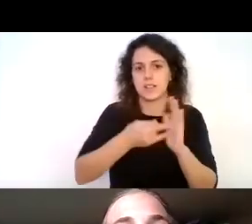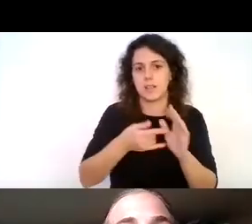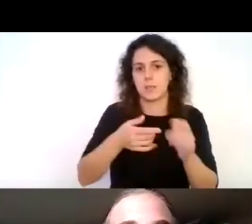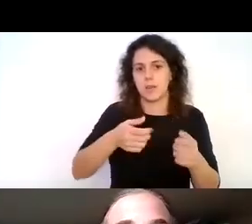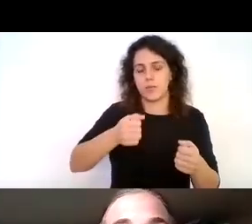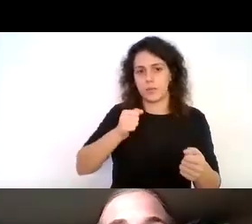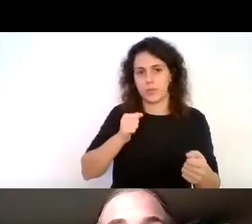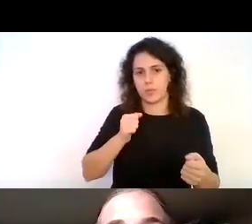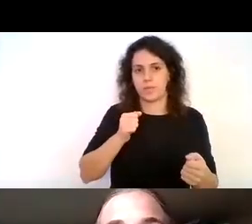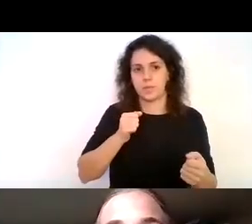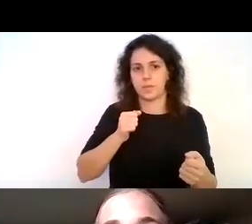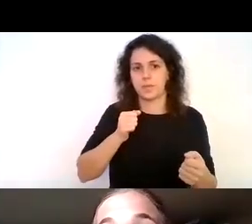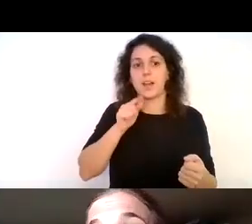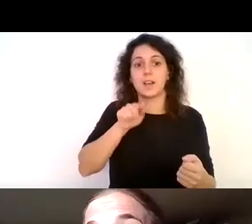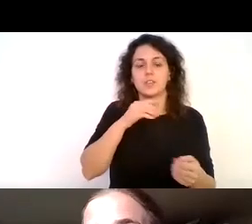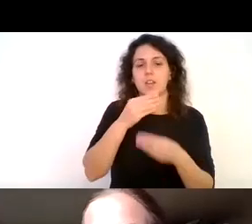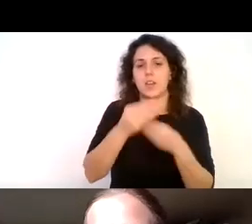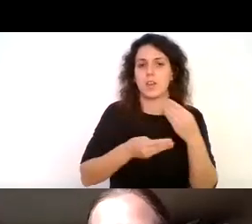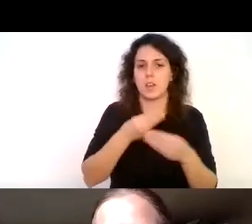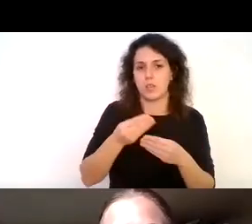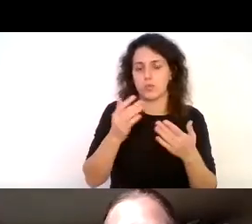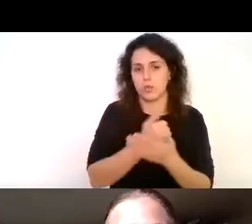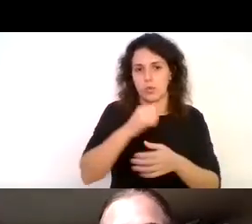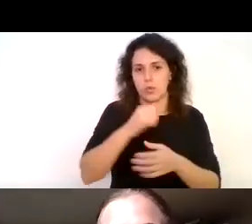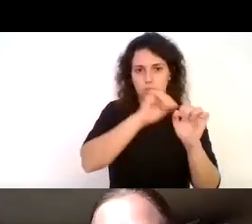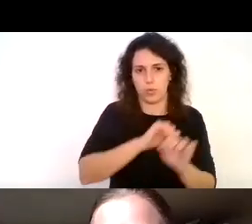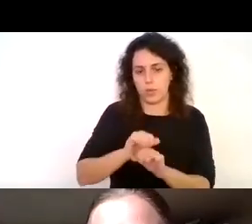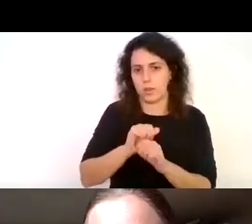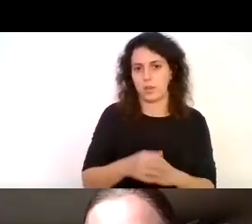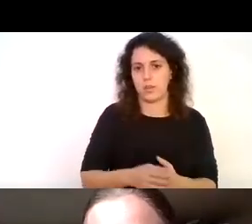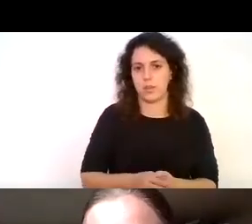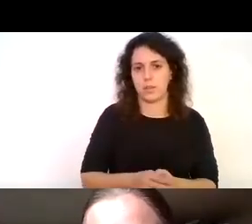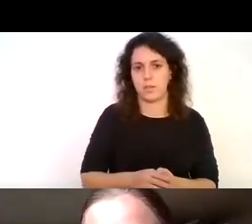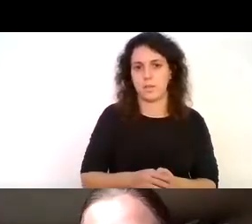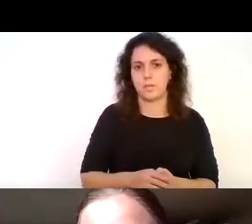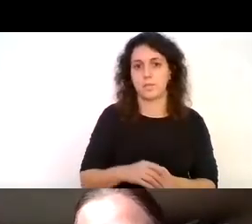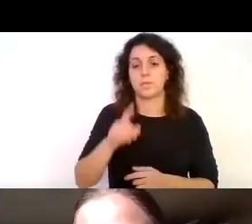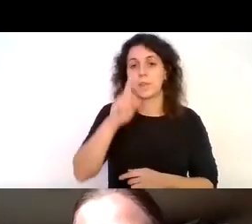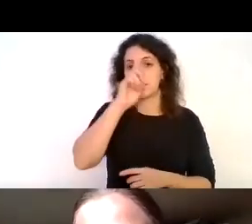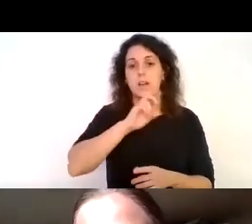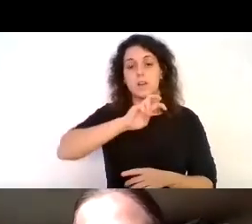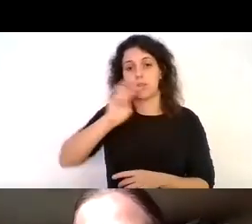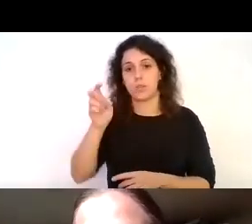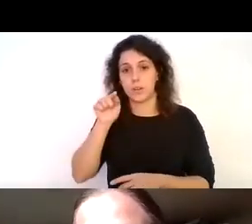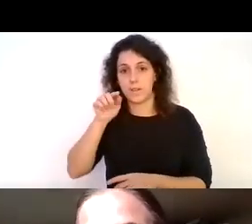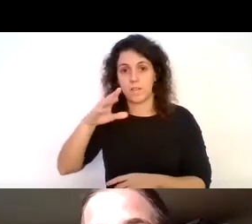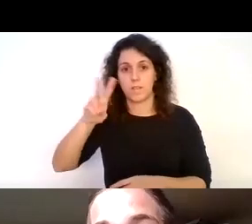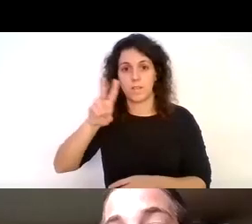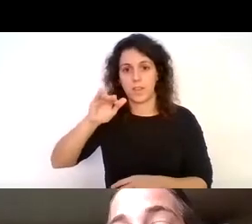se hizo todo más seguro en la otra foto también Vicente Yona que está en